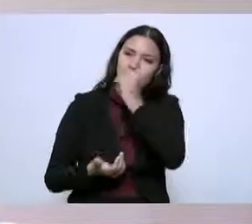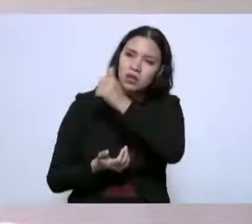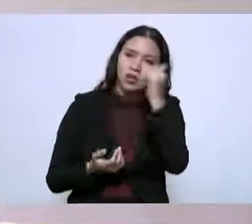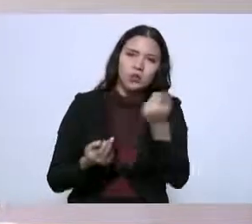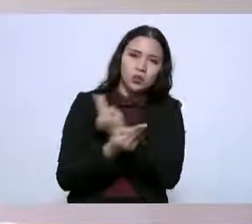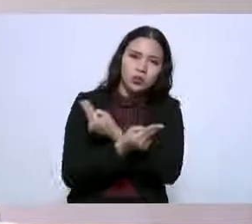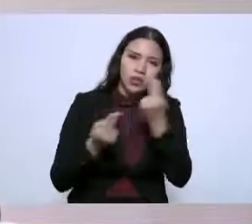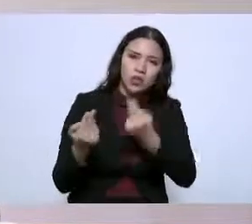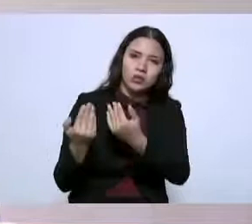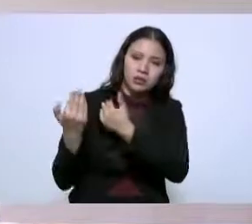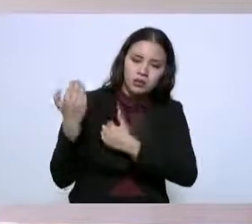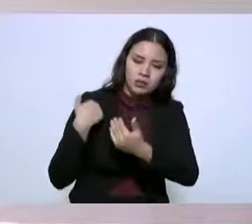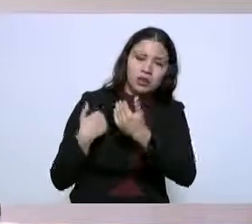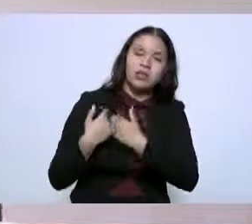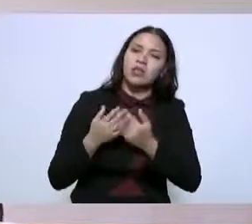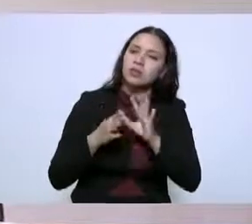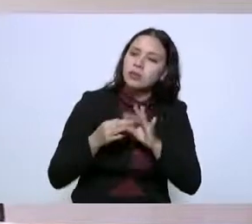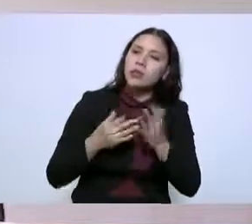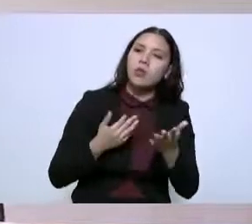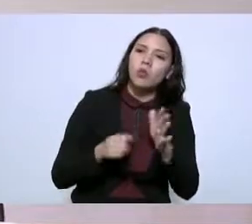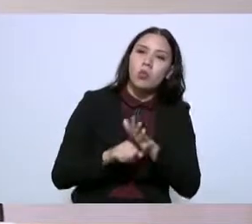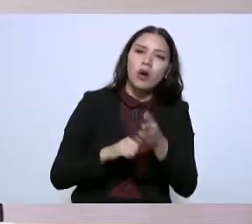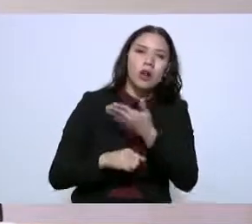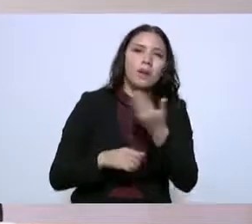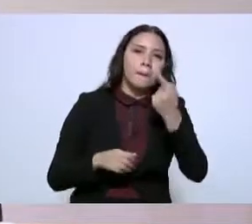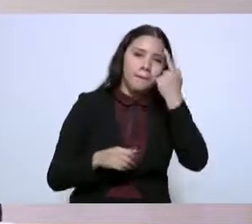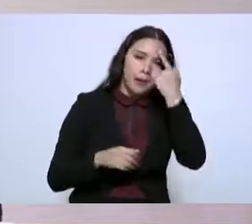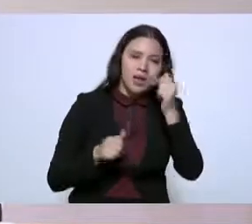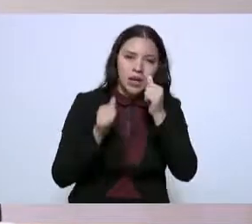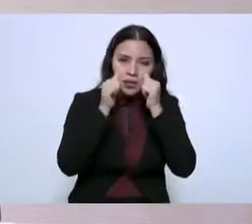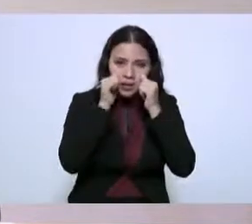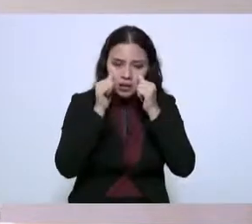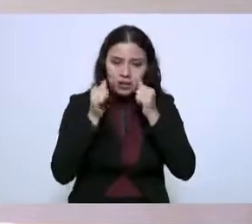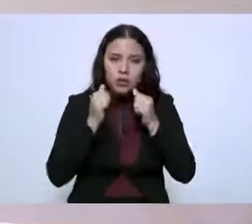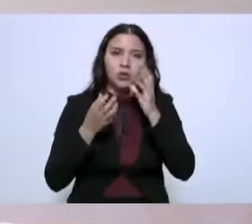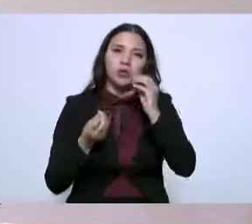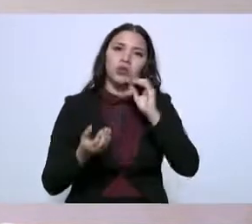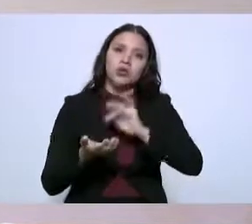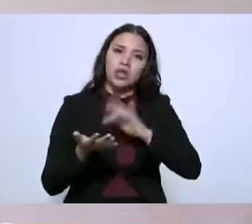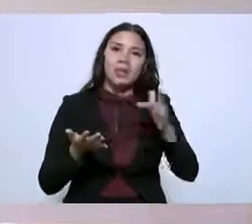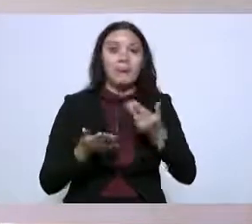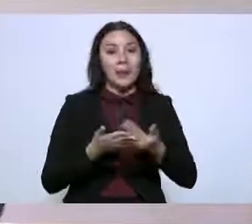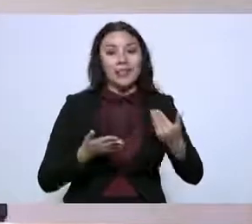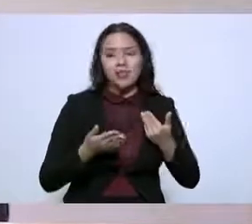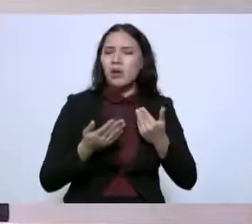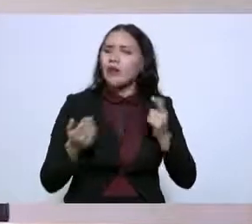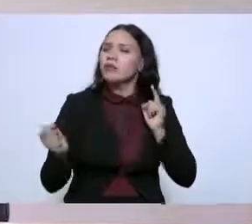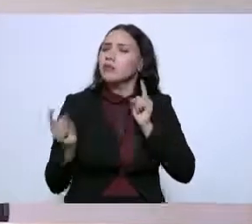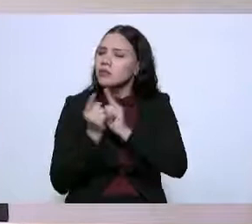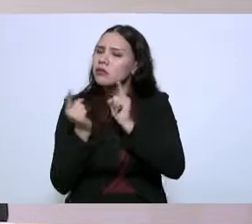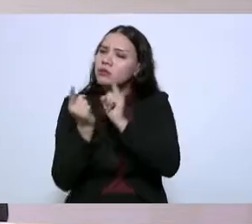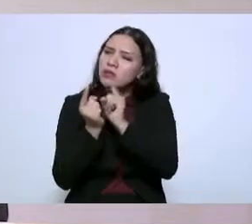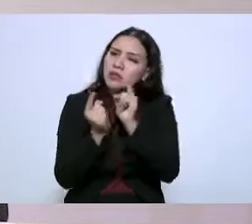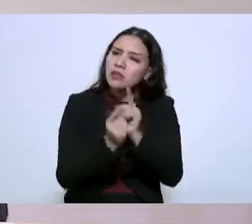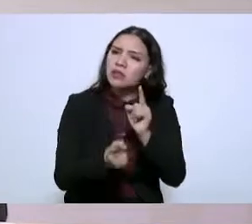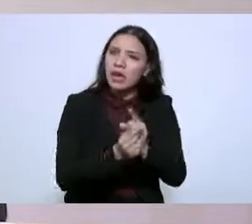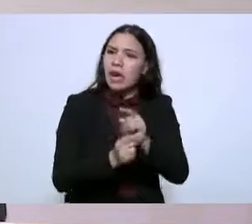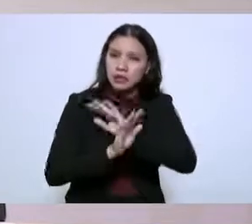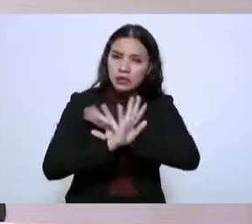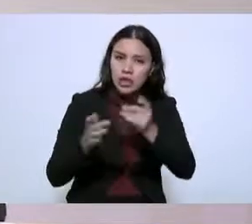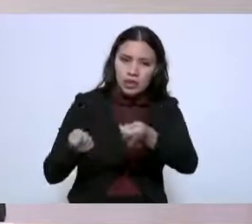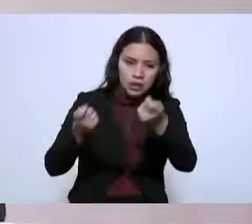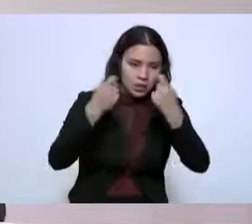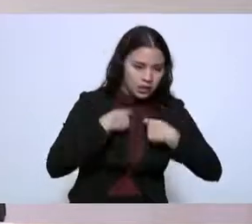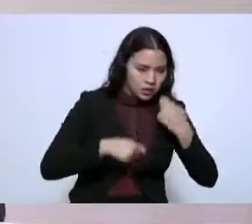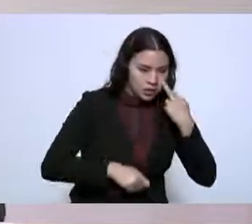tenido la gentileza de recibir en el periodo antes de tomar la protesta, de estar trabajando en las situaciones del área